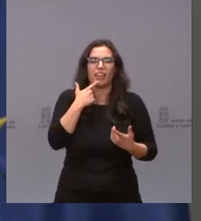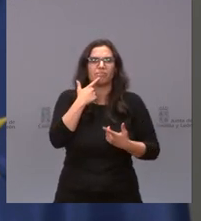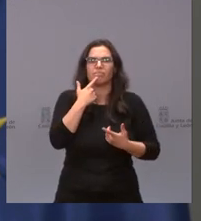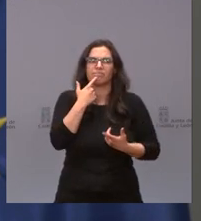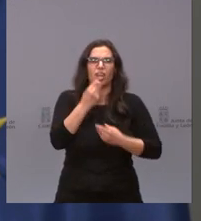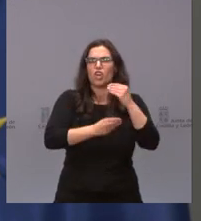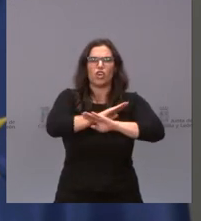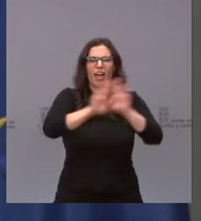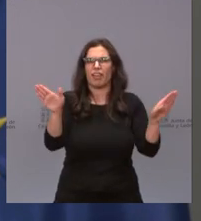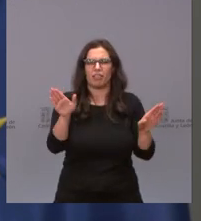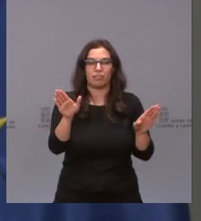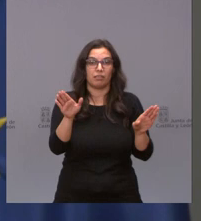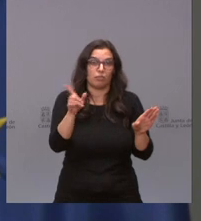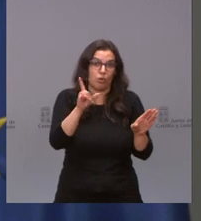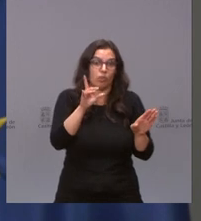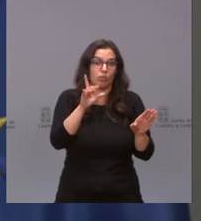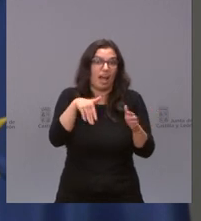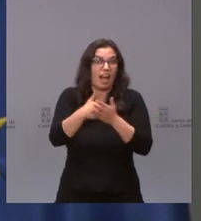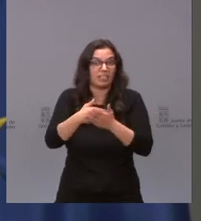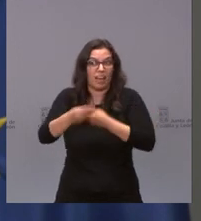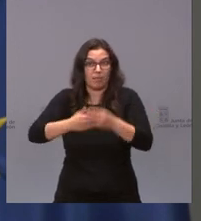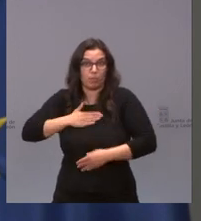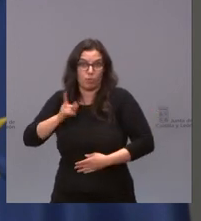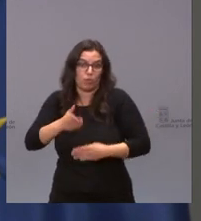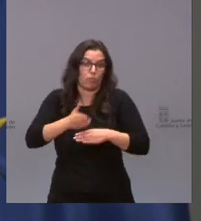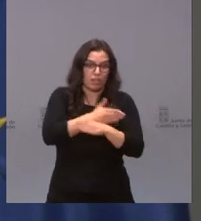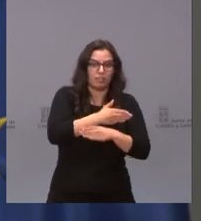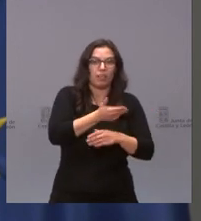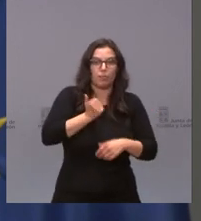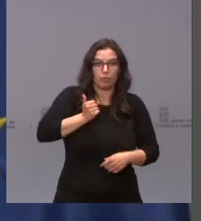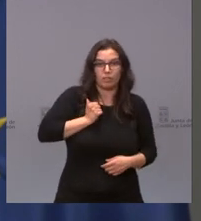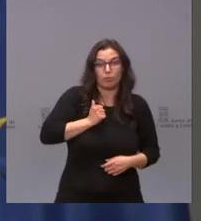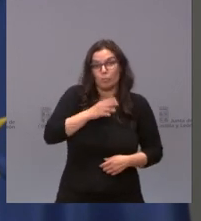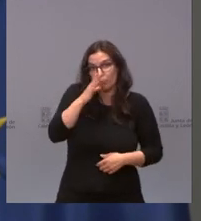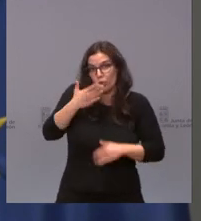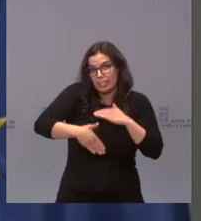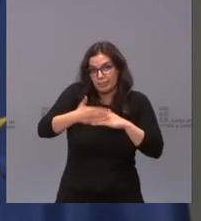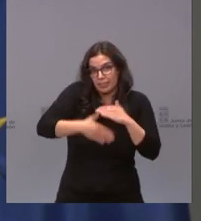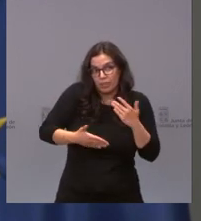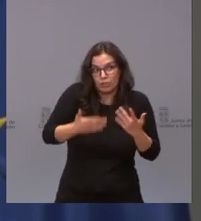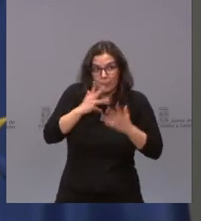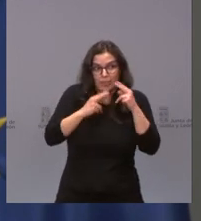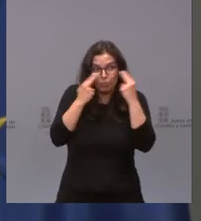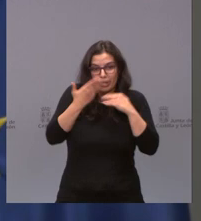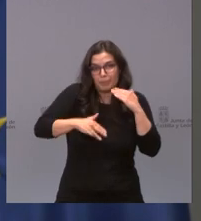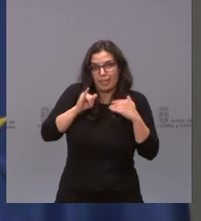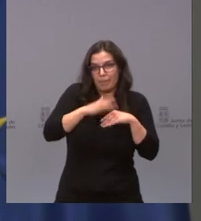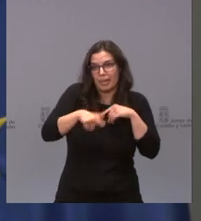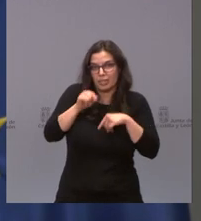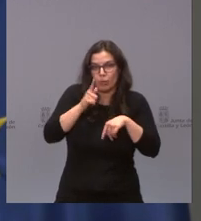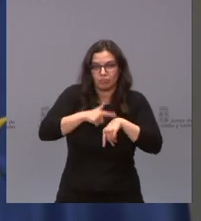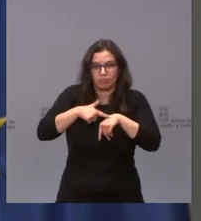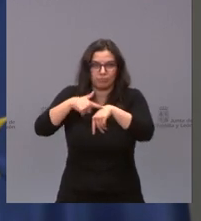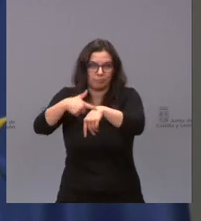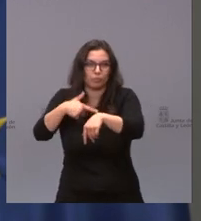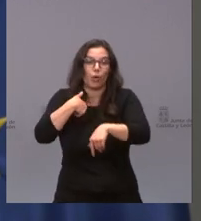si pudiéramos hacerlo antes de lo que nos vemos limitados por las condiciones que tiene la administración pública para tomar sus decisiones y para hacer